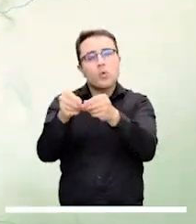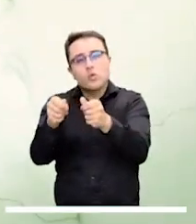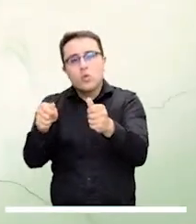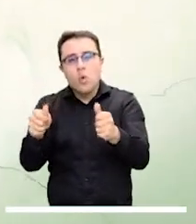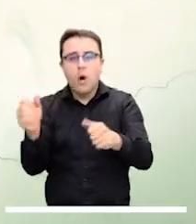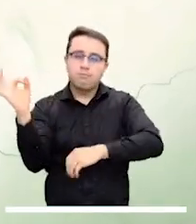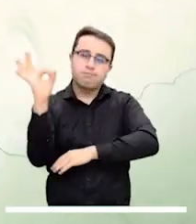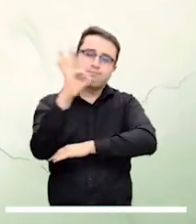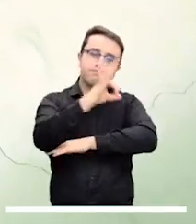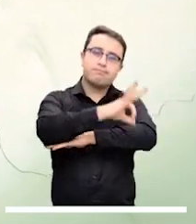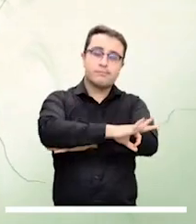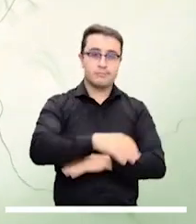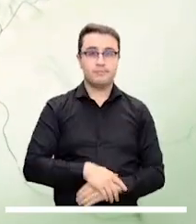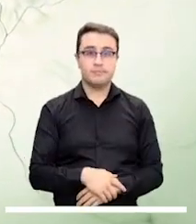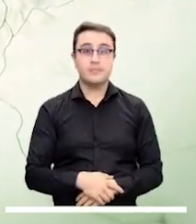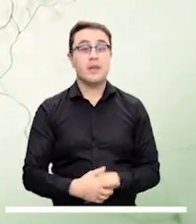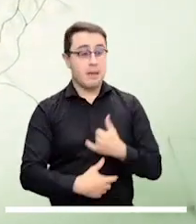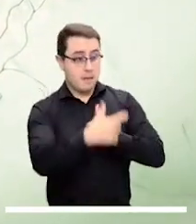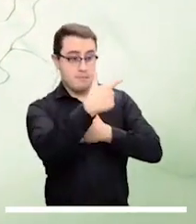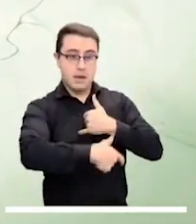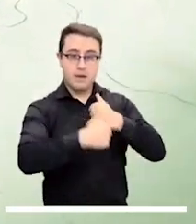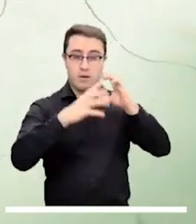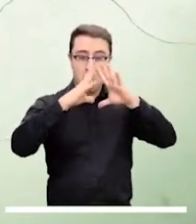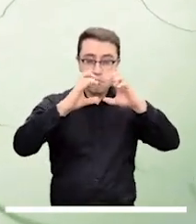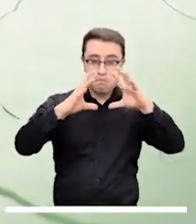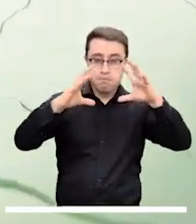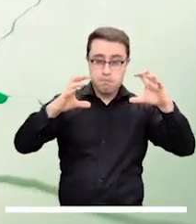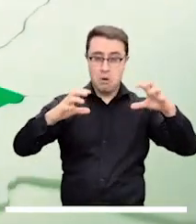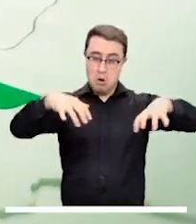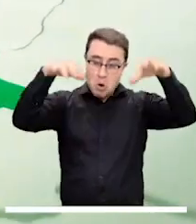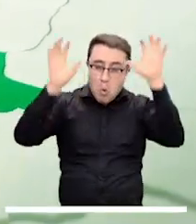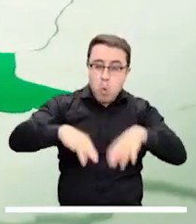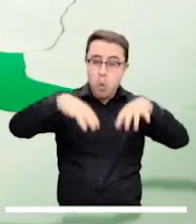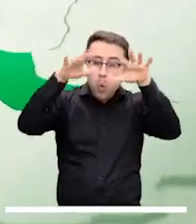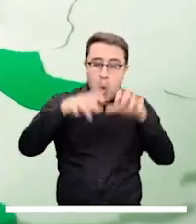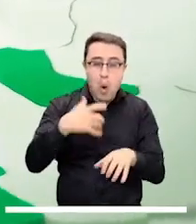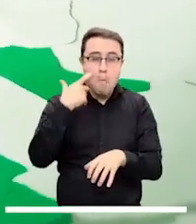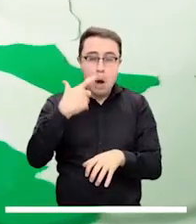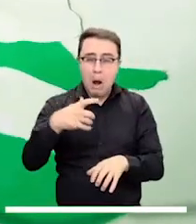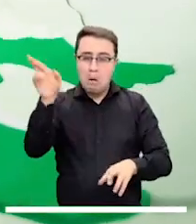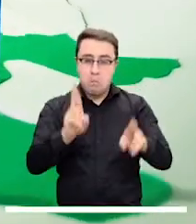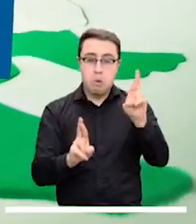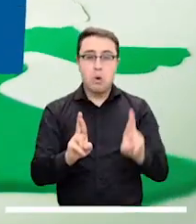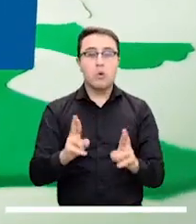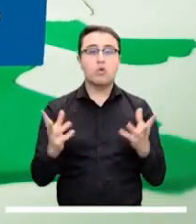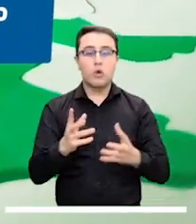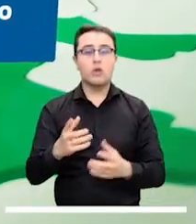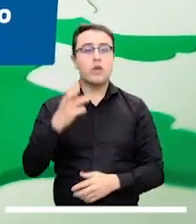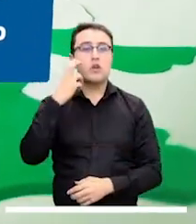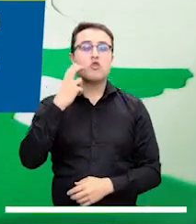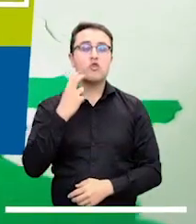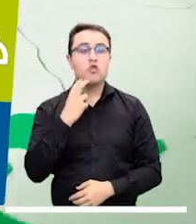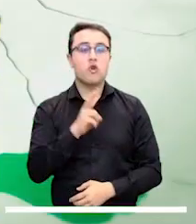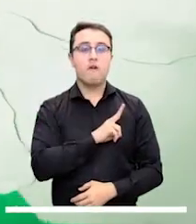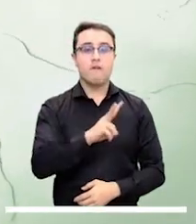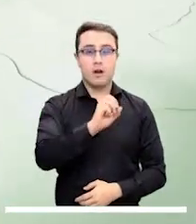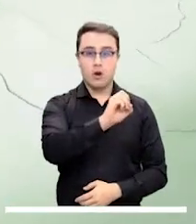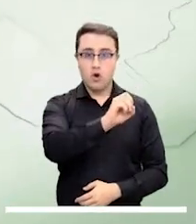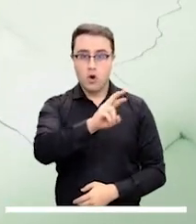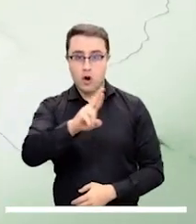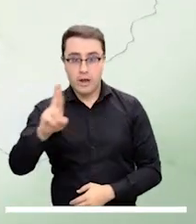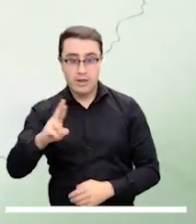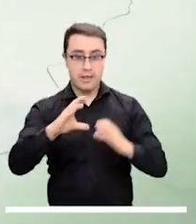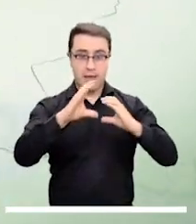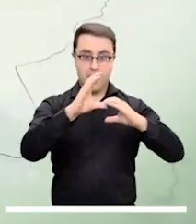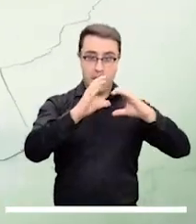durante la tarde. Abundante nubosidad, lluvias intensas y probables tormentas se esperan en Chocó, oriente de Valle y amplias